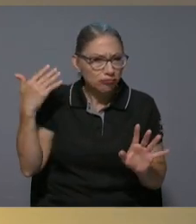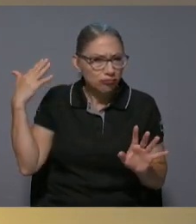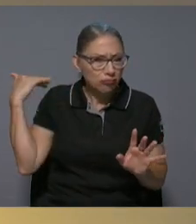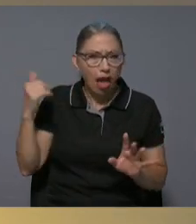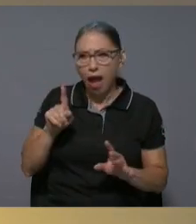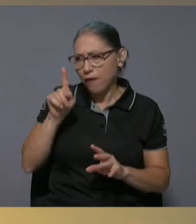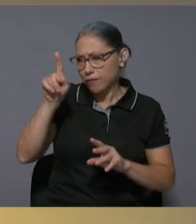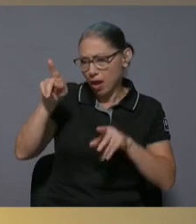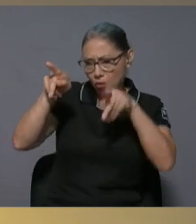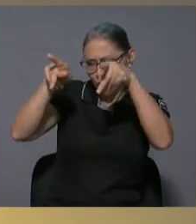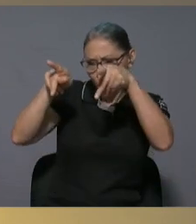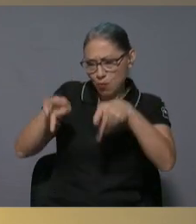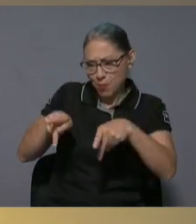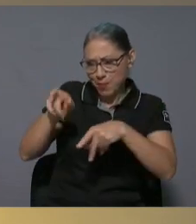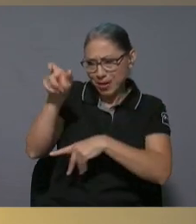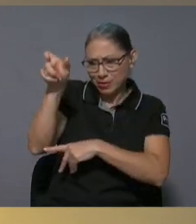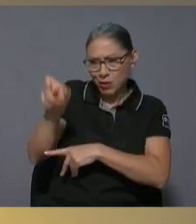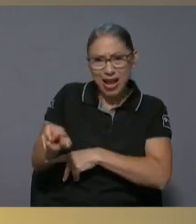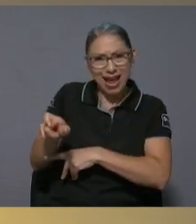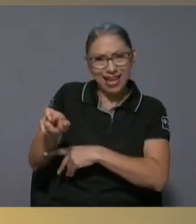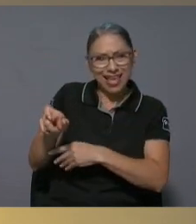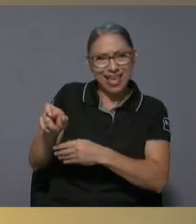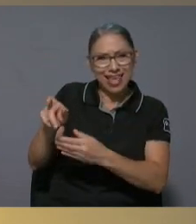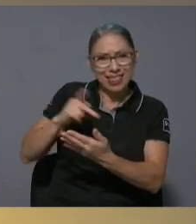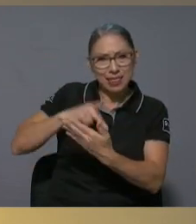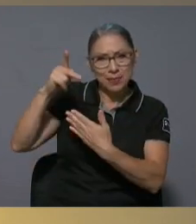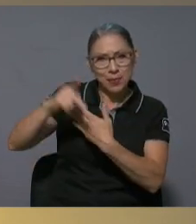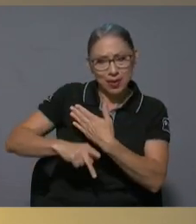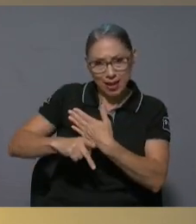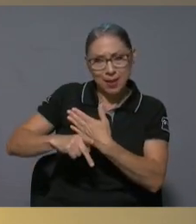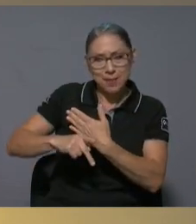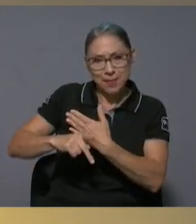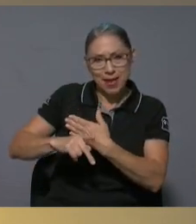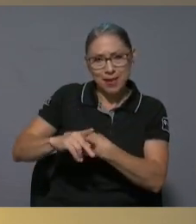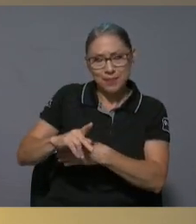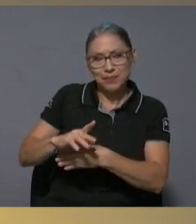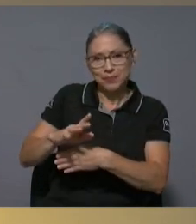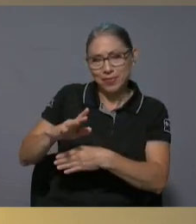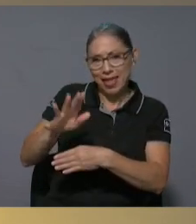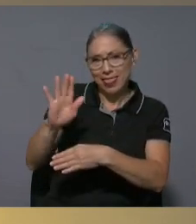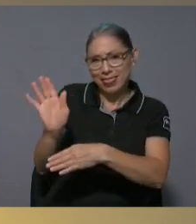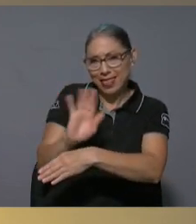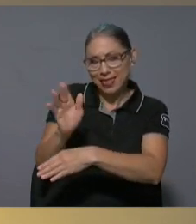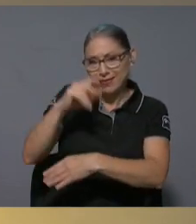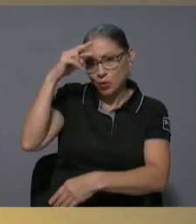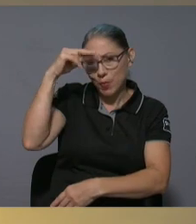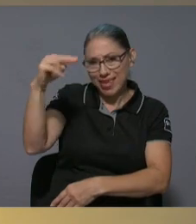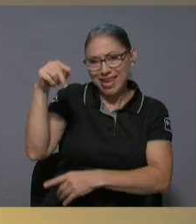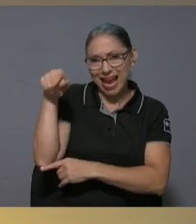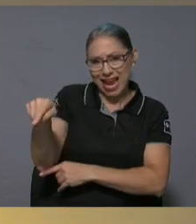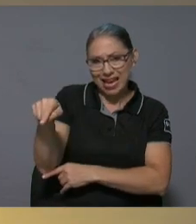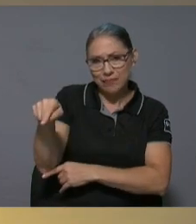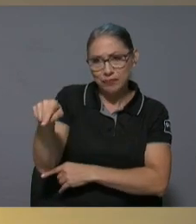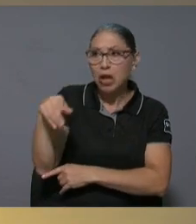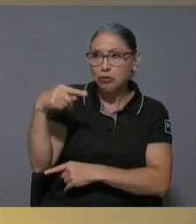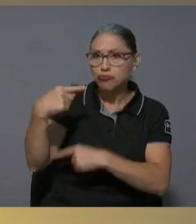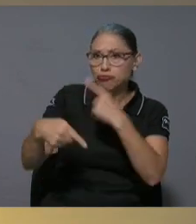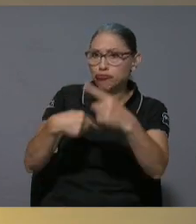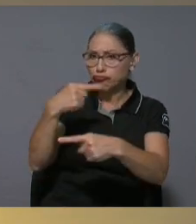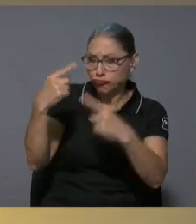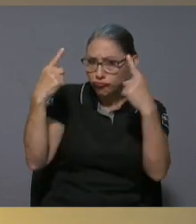personaje de serie mexicana que se volvió muy importante